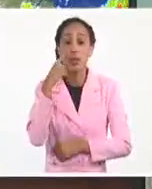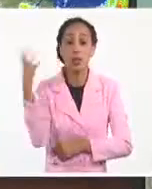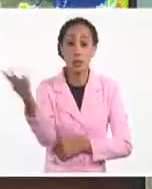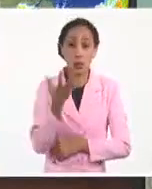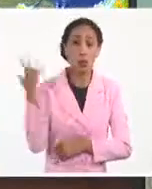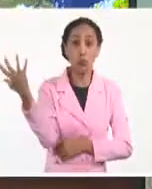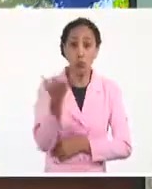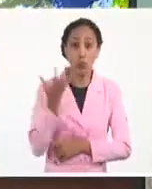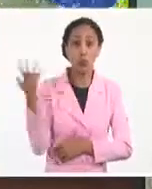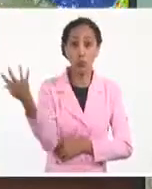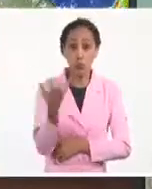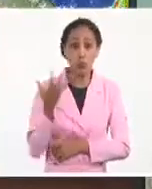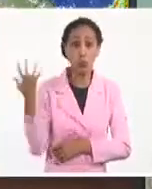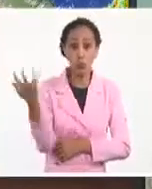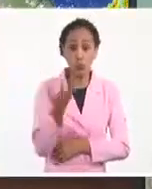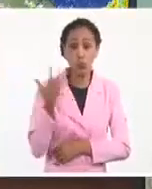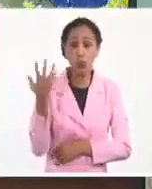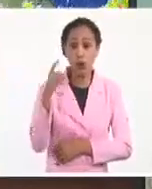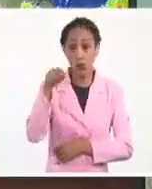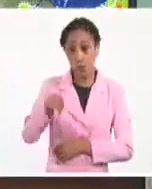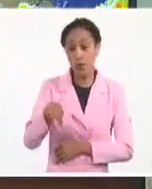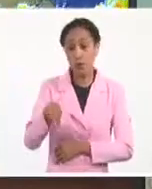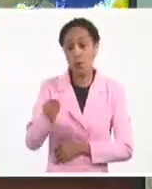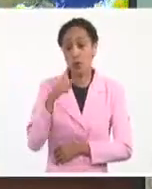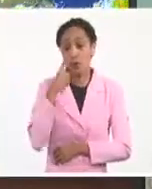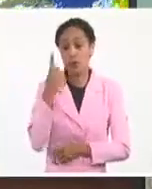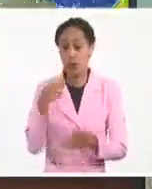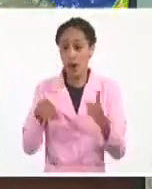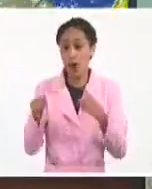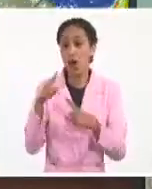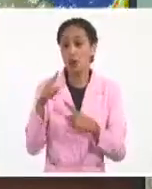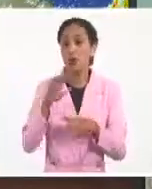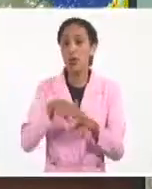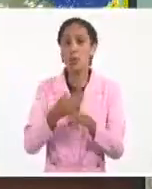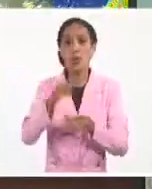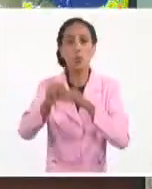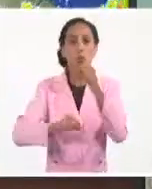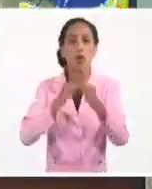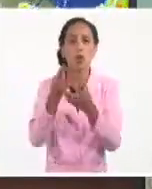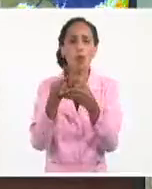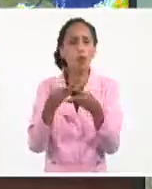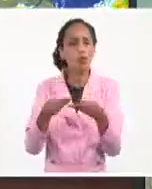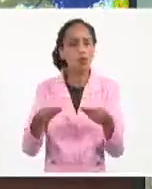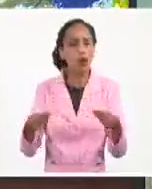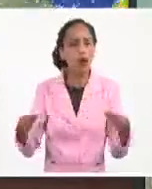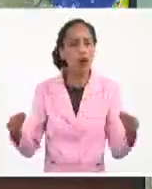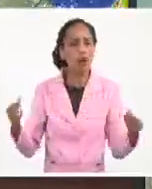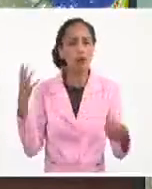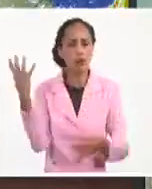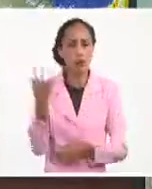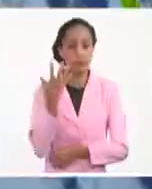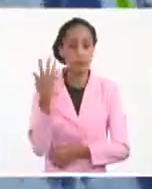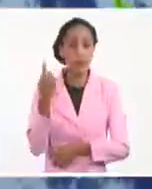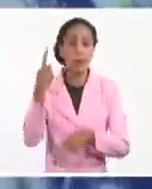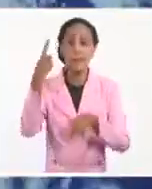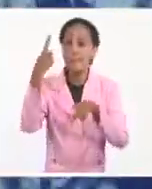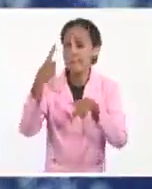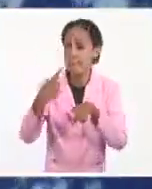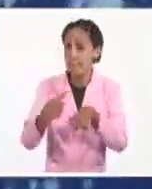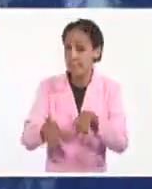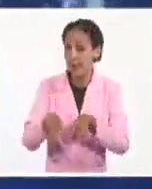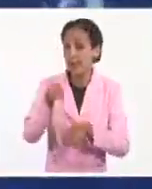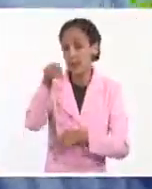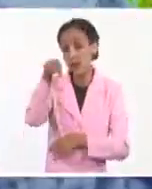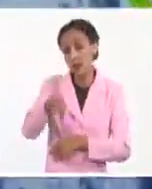traslación que tenía era uno de los factores de su debilitamiento. Pero está transitando hacia